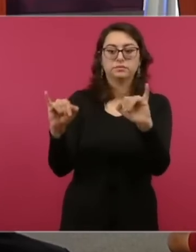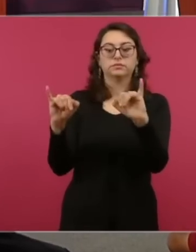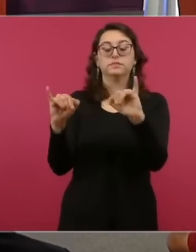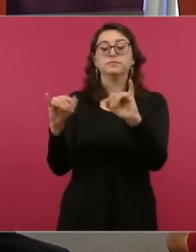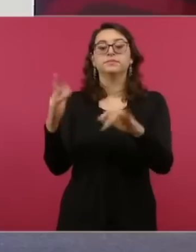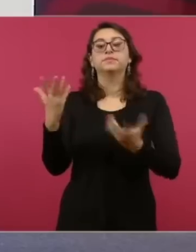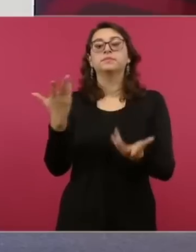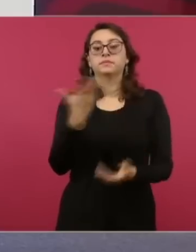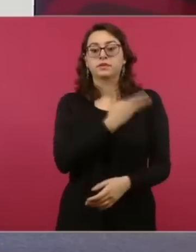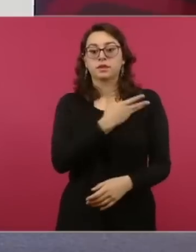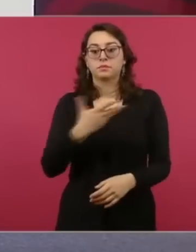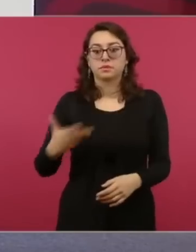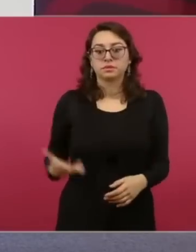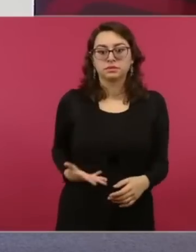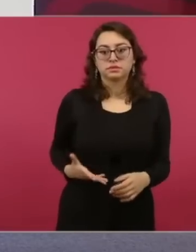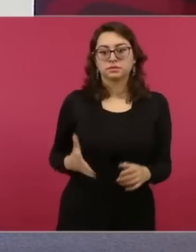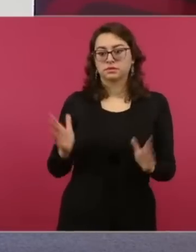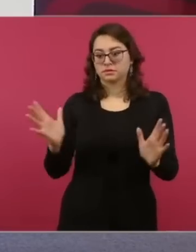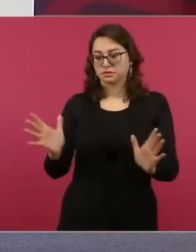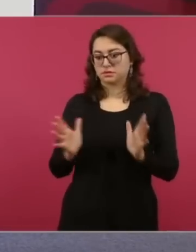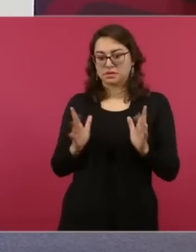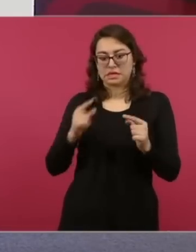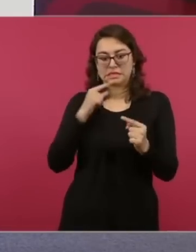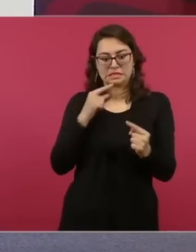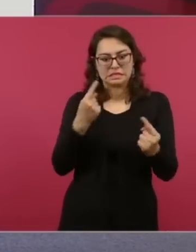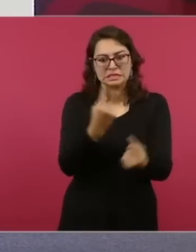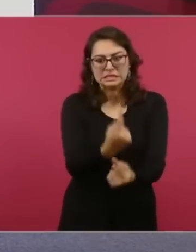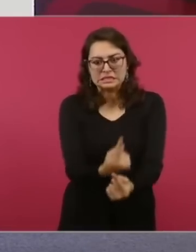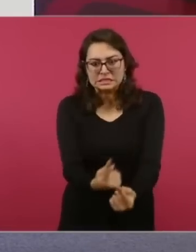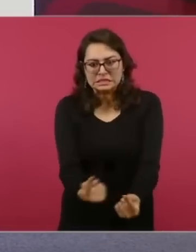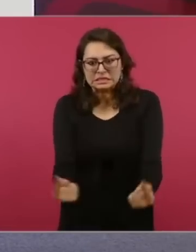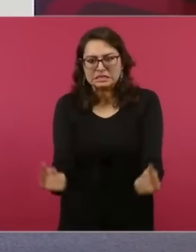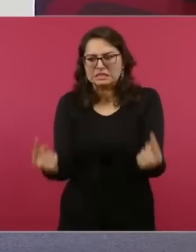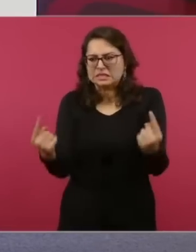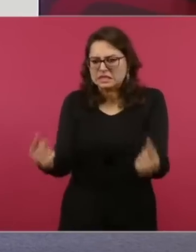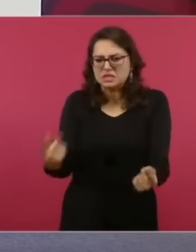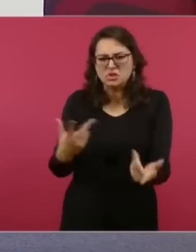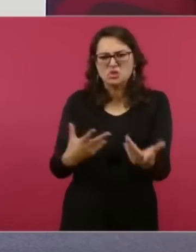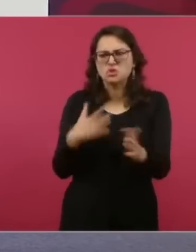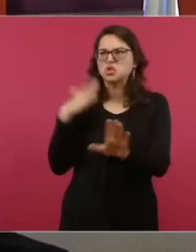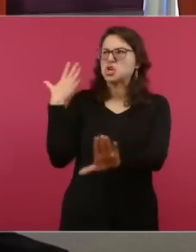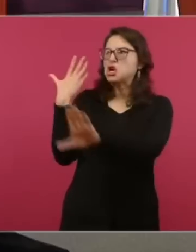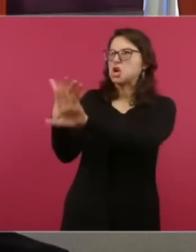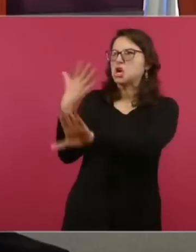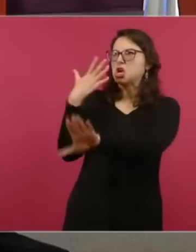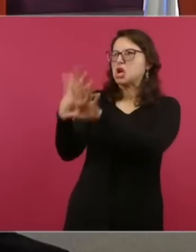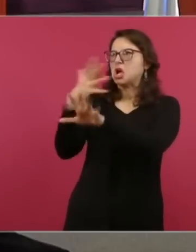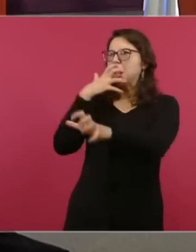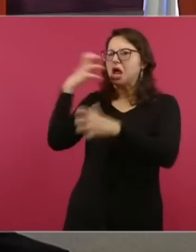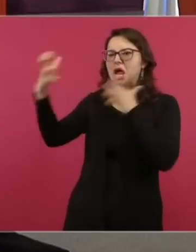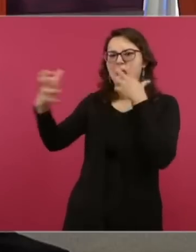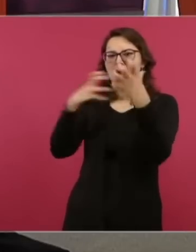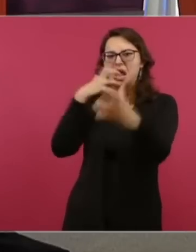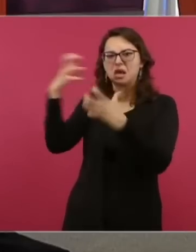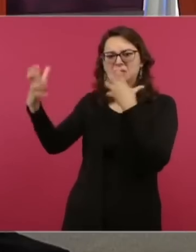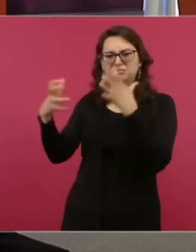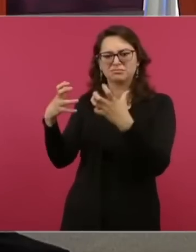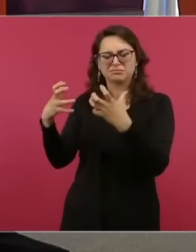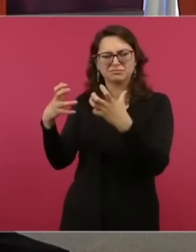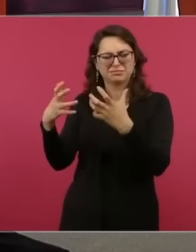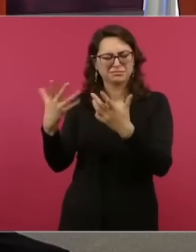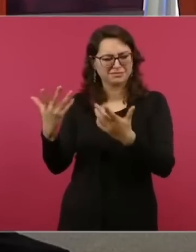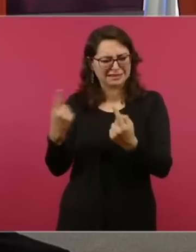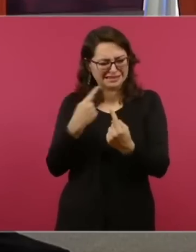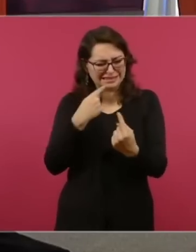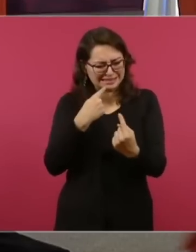presidente se vio asediado por niños que obedecían consignas de críticos invisibles,